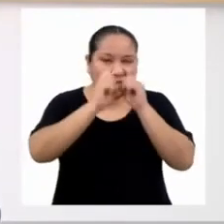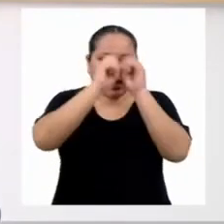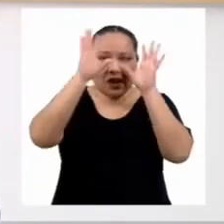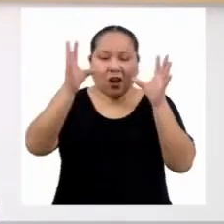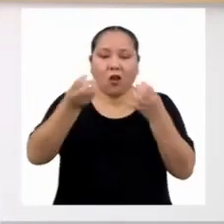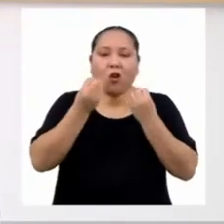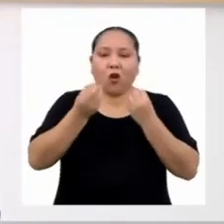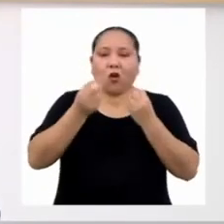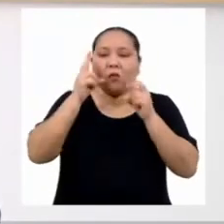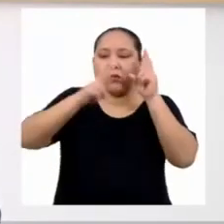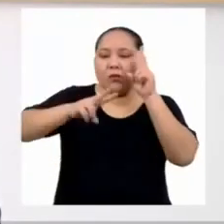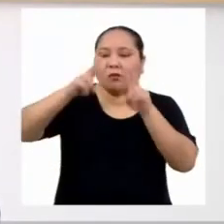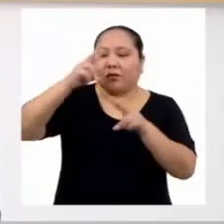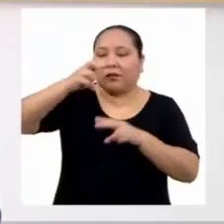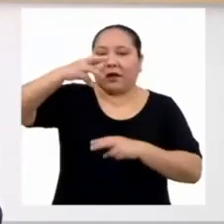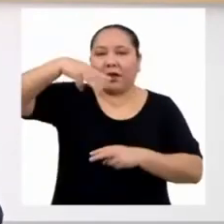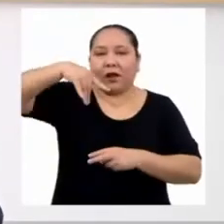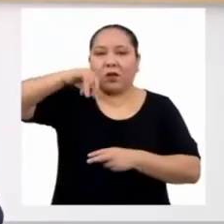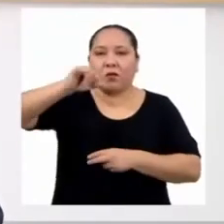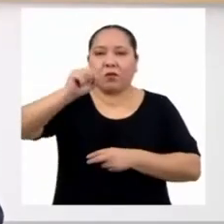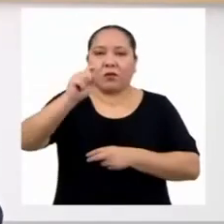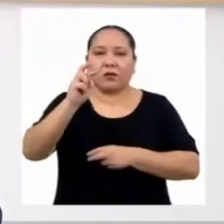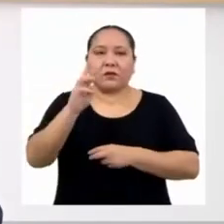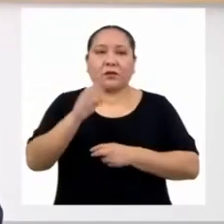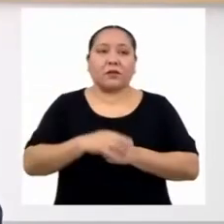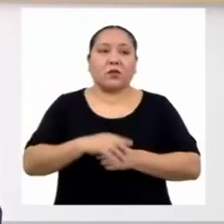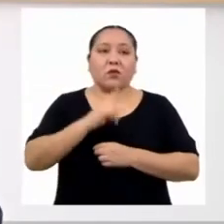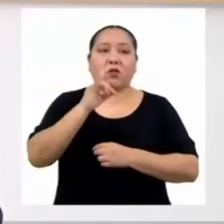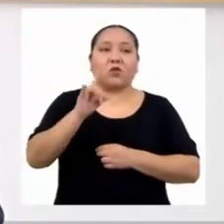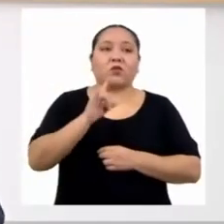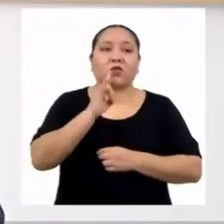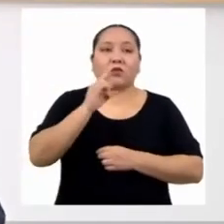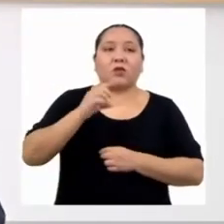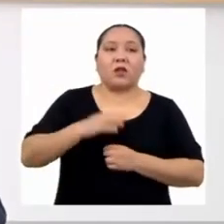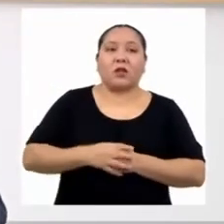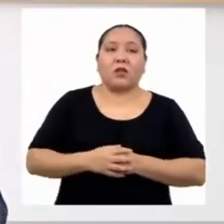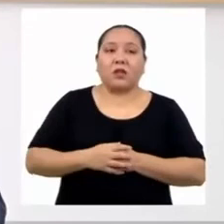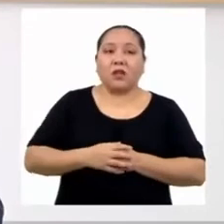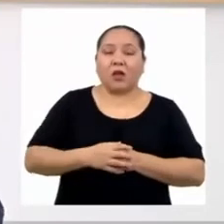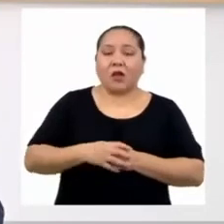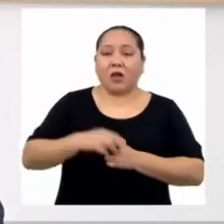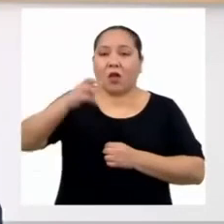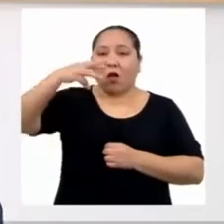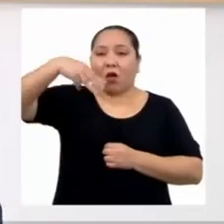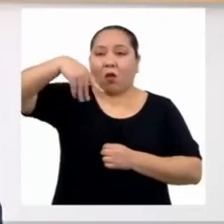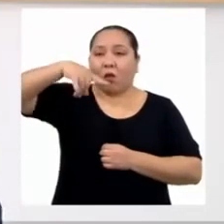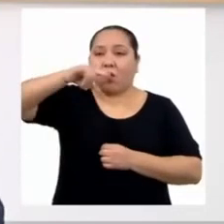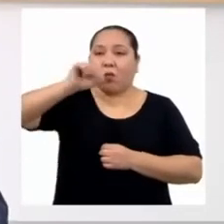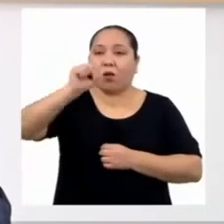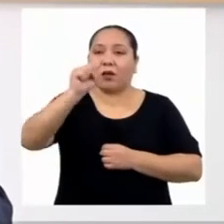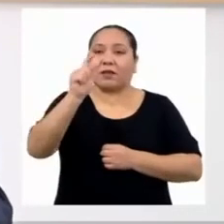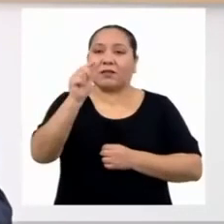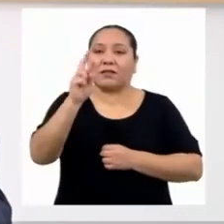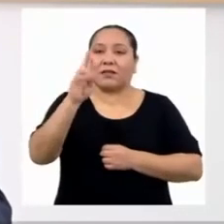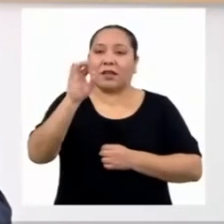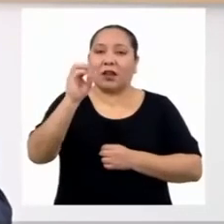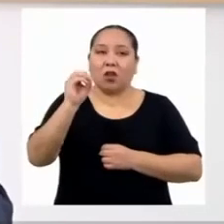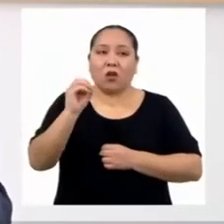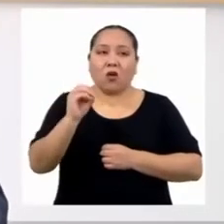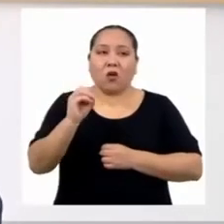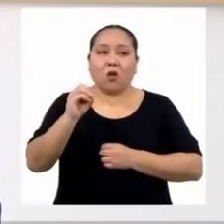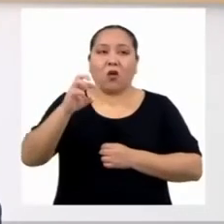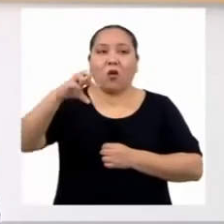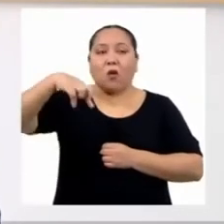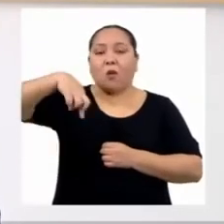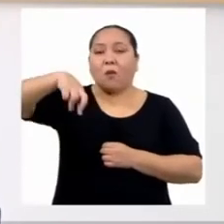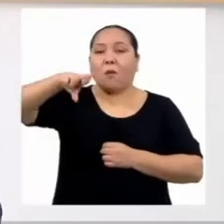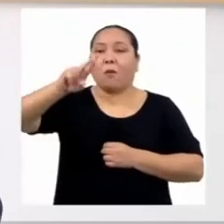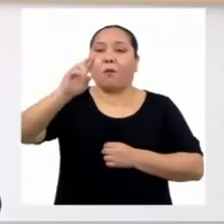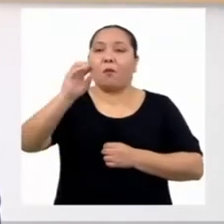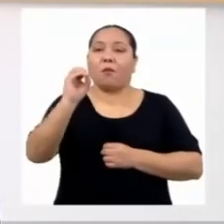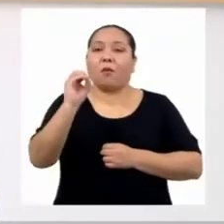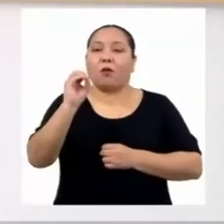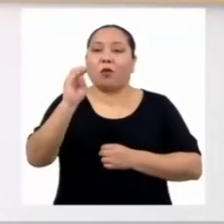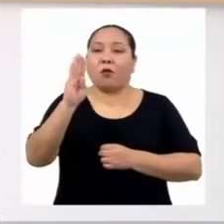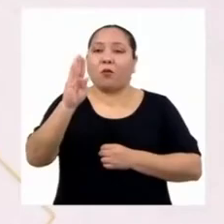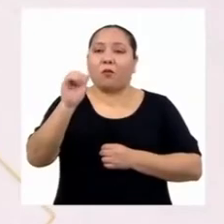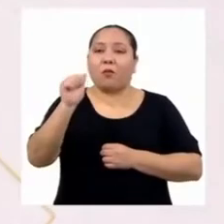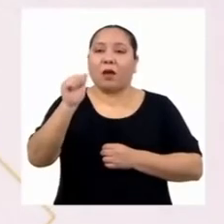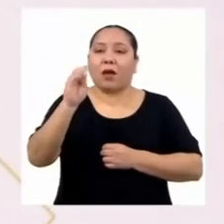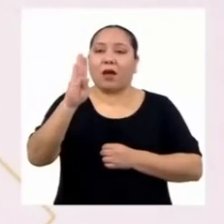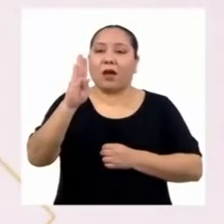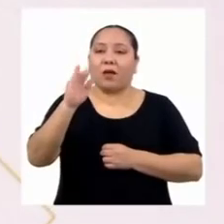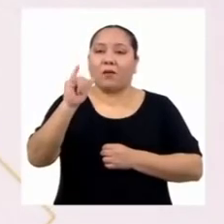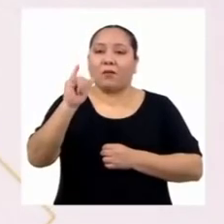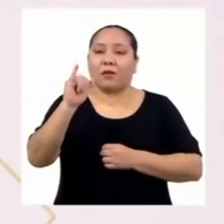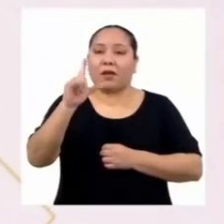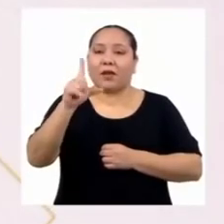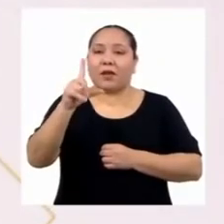calcular la muestra utilizando la técnica del muestreo estratificado probabilístico. O muestreo probabilístico. ¿Qué dices?